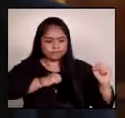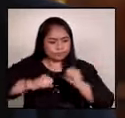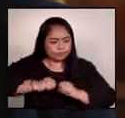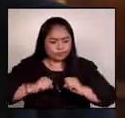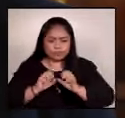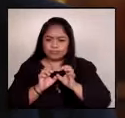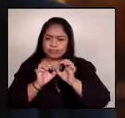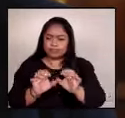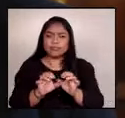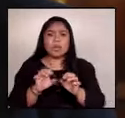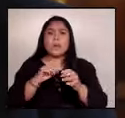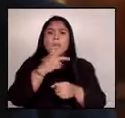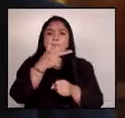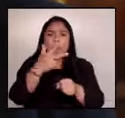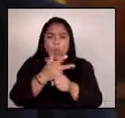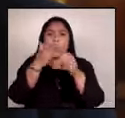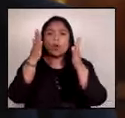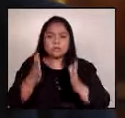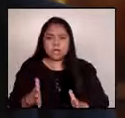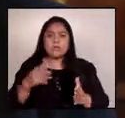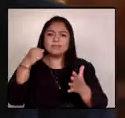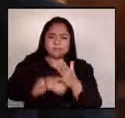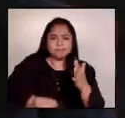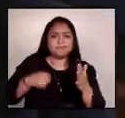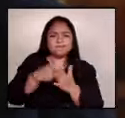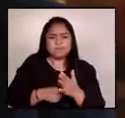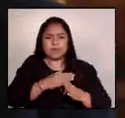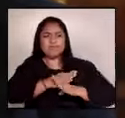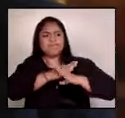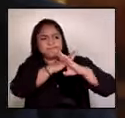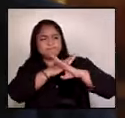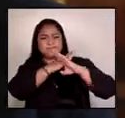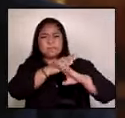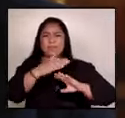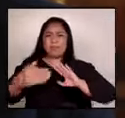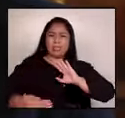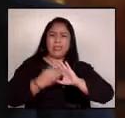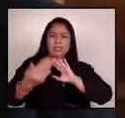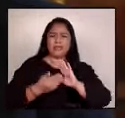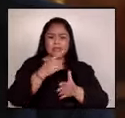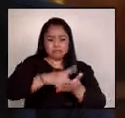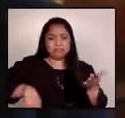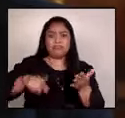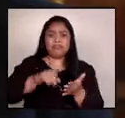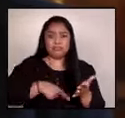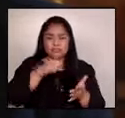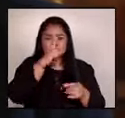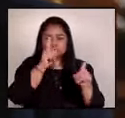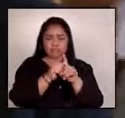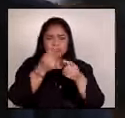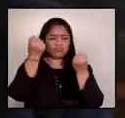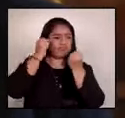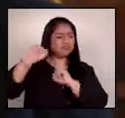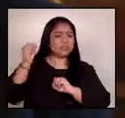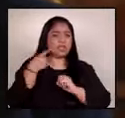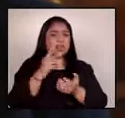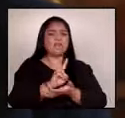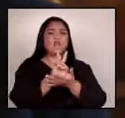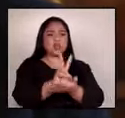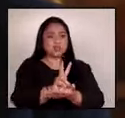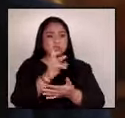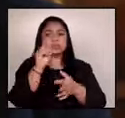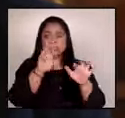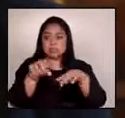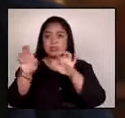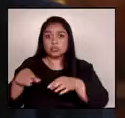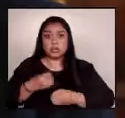ciudadanas para resistir los intentos de vulnerar las elecciones y traicionar la voluntad popular libremente